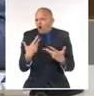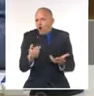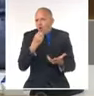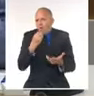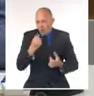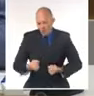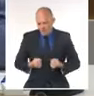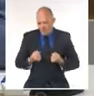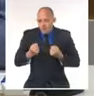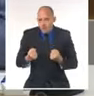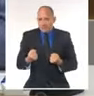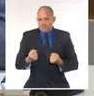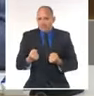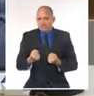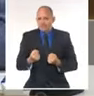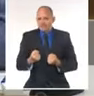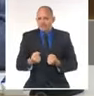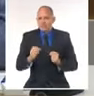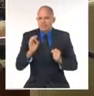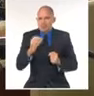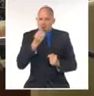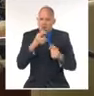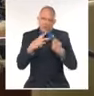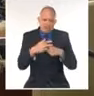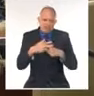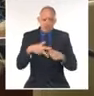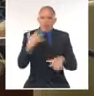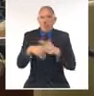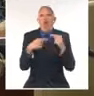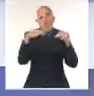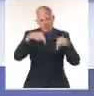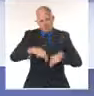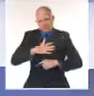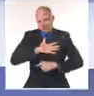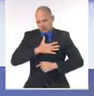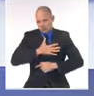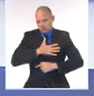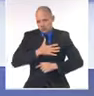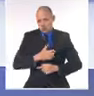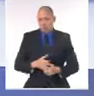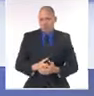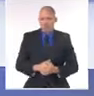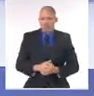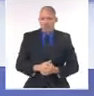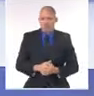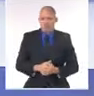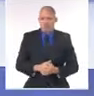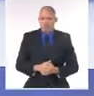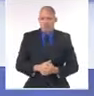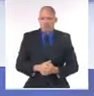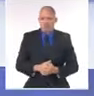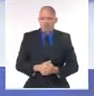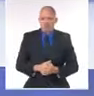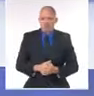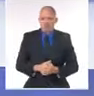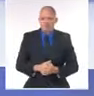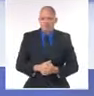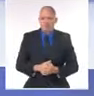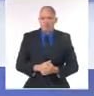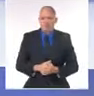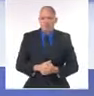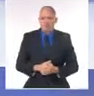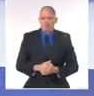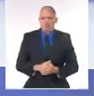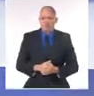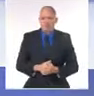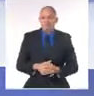propios talentos, cómo vamos a superar esta situación. El presidente Díaz-Canel denunció que terroristas radicados